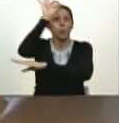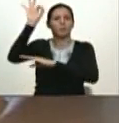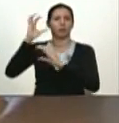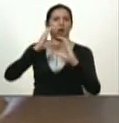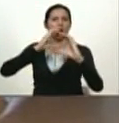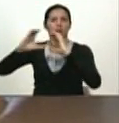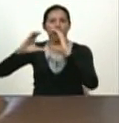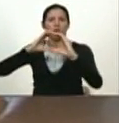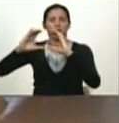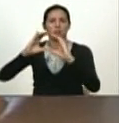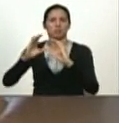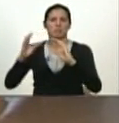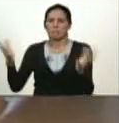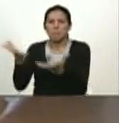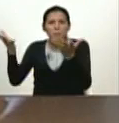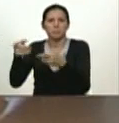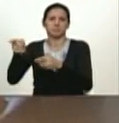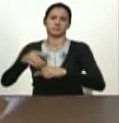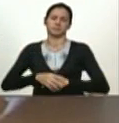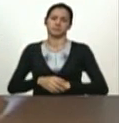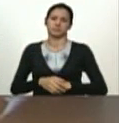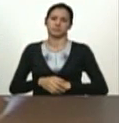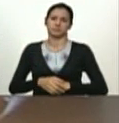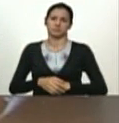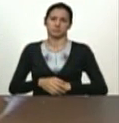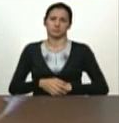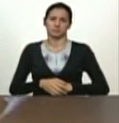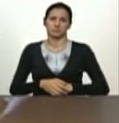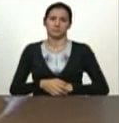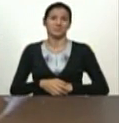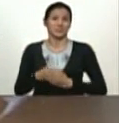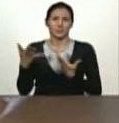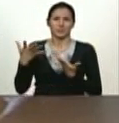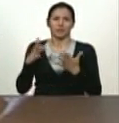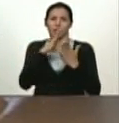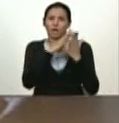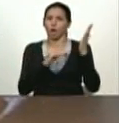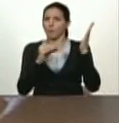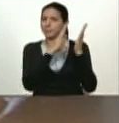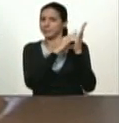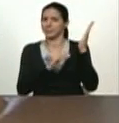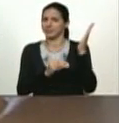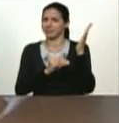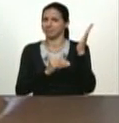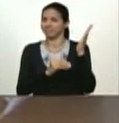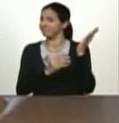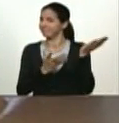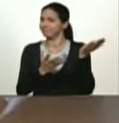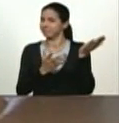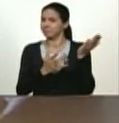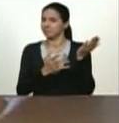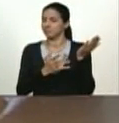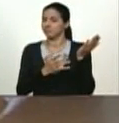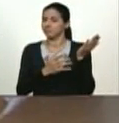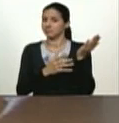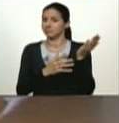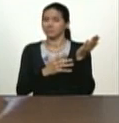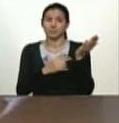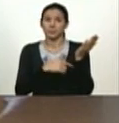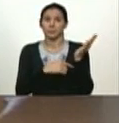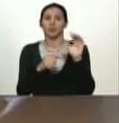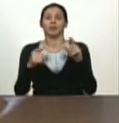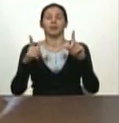acrecentando y promoviendo a través de la imitación que generan los medios de comunicación masivos, que generan imitación en la conducta,